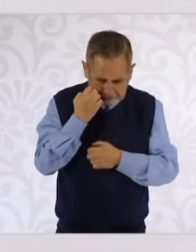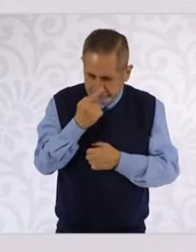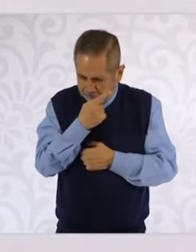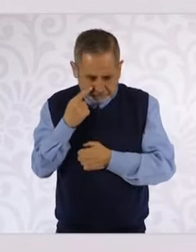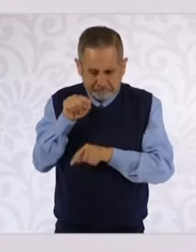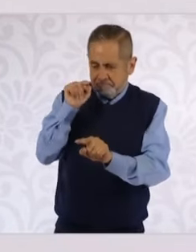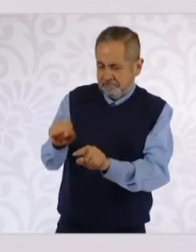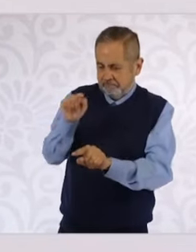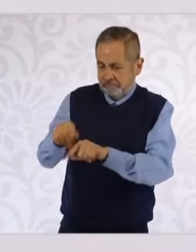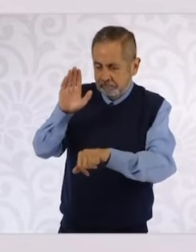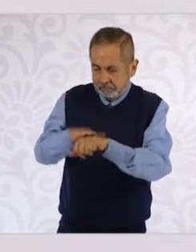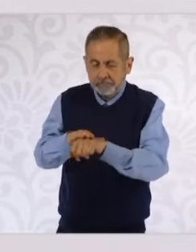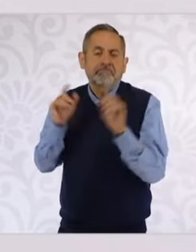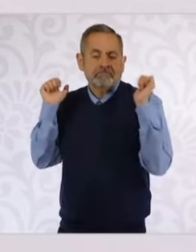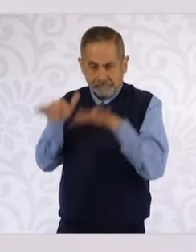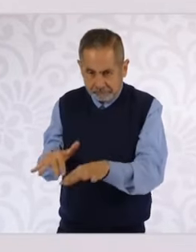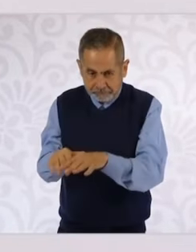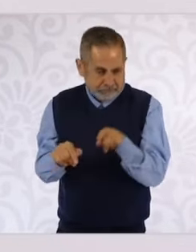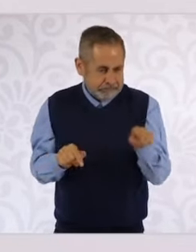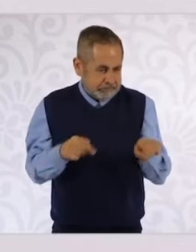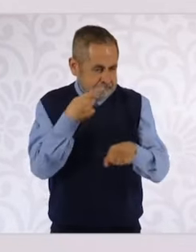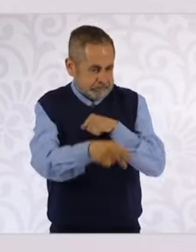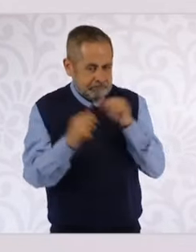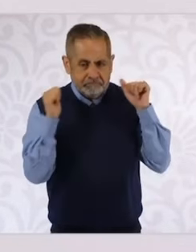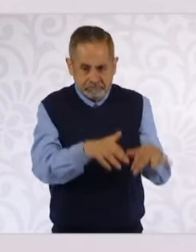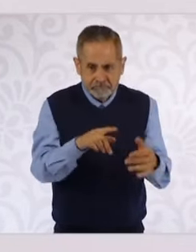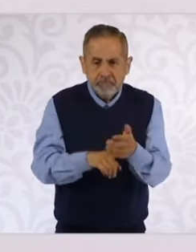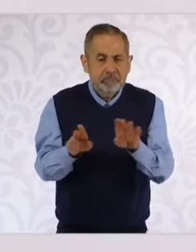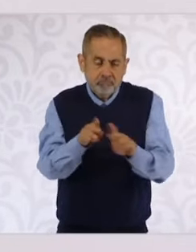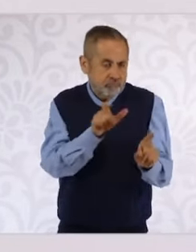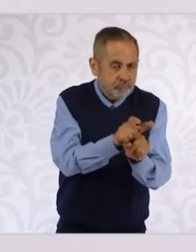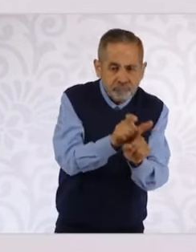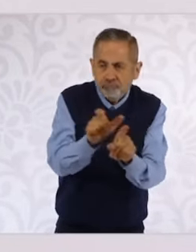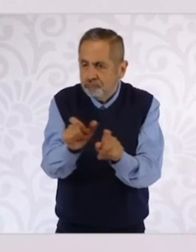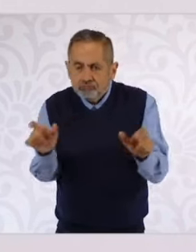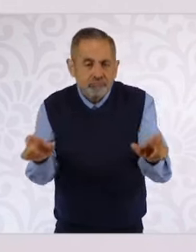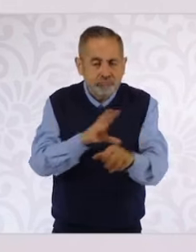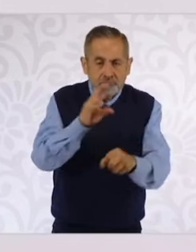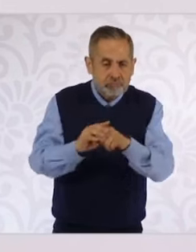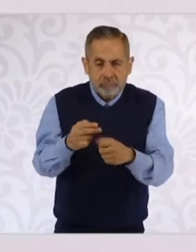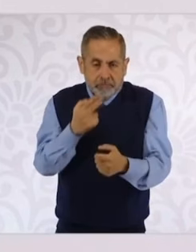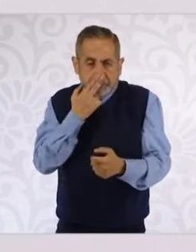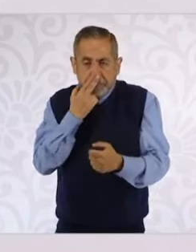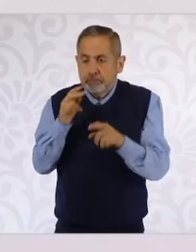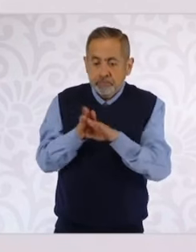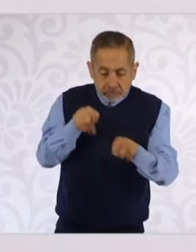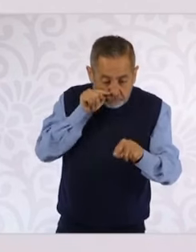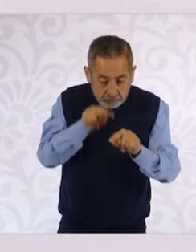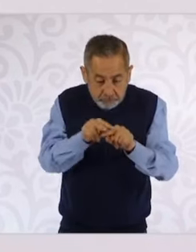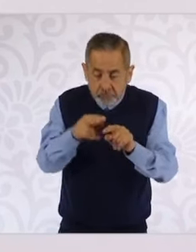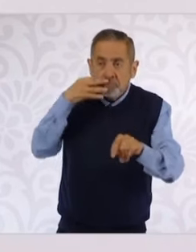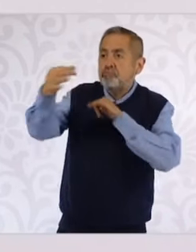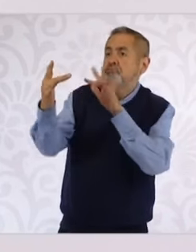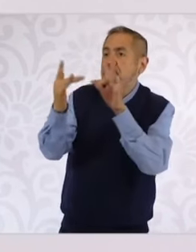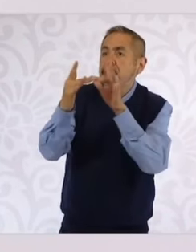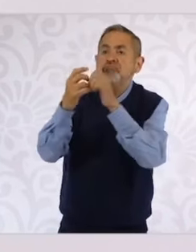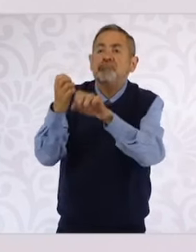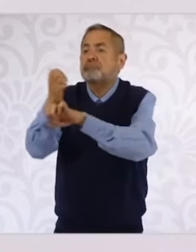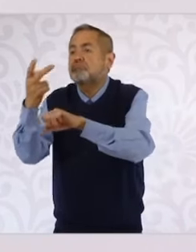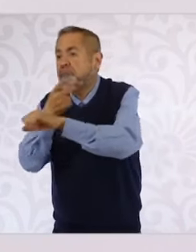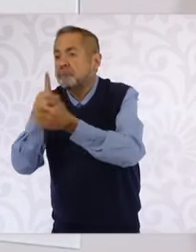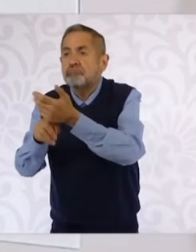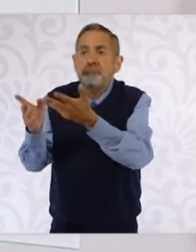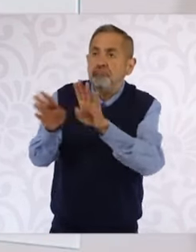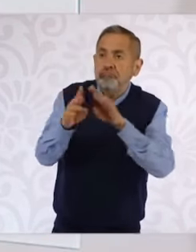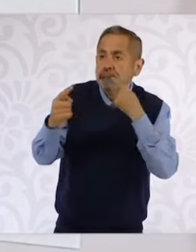acuerdo con la estrategia y las responsabilidades que estamos fortaleciendo y al mismo tiempo estar en comunicación con los estados para poder avanzar.